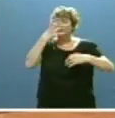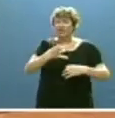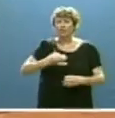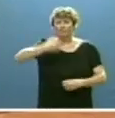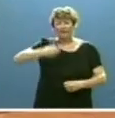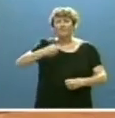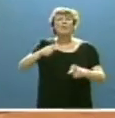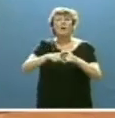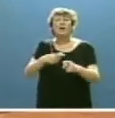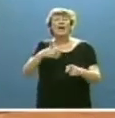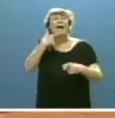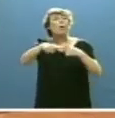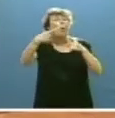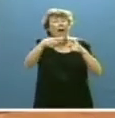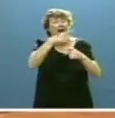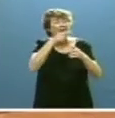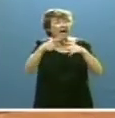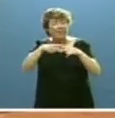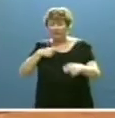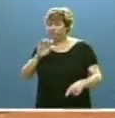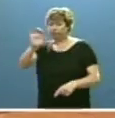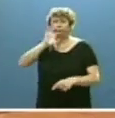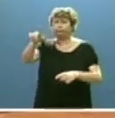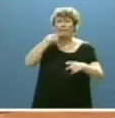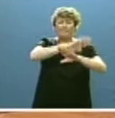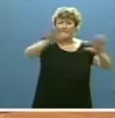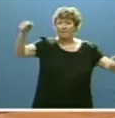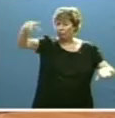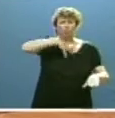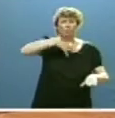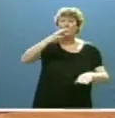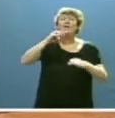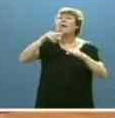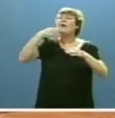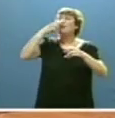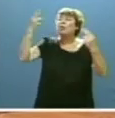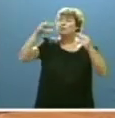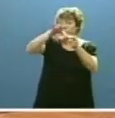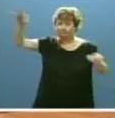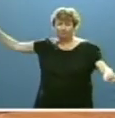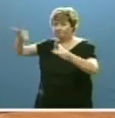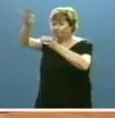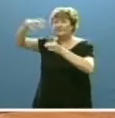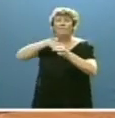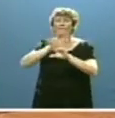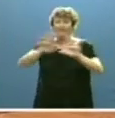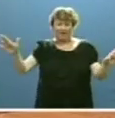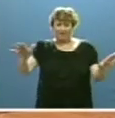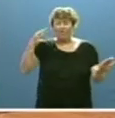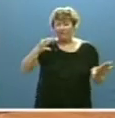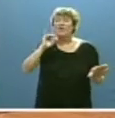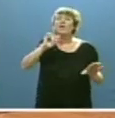en el reproche a quienes incurran en ellas con su separación de la vida pública y la restitución del daño causado.